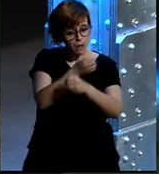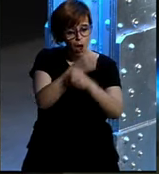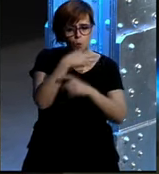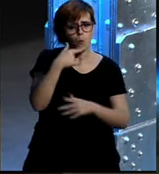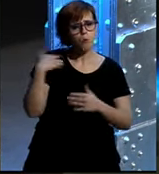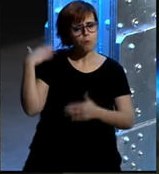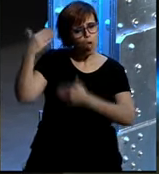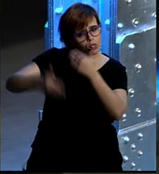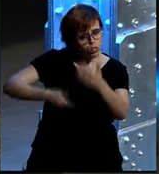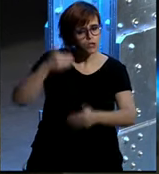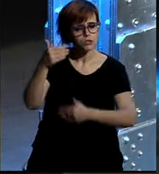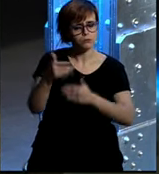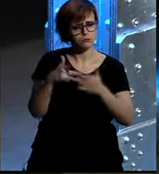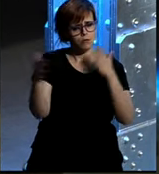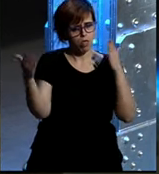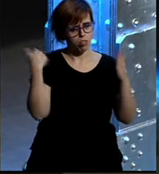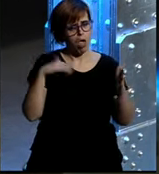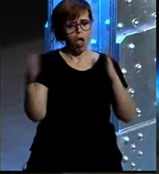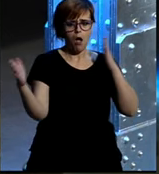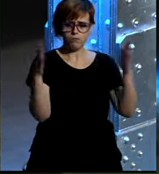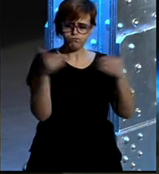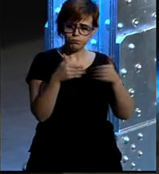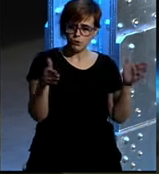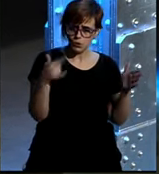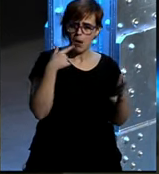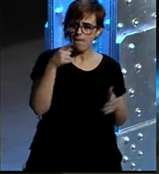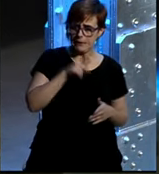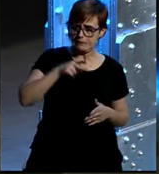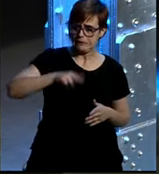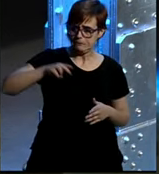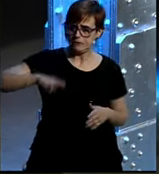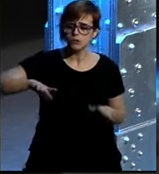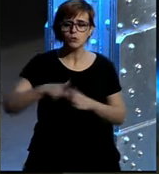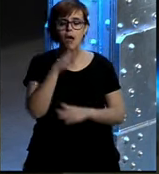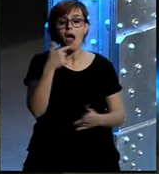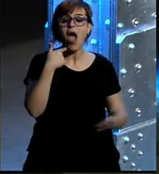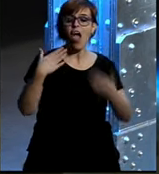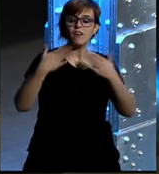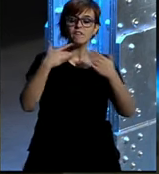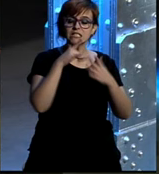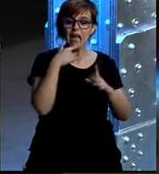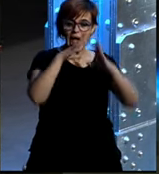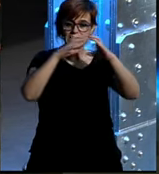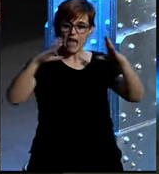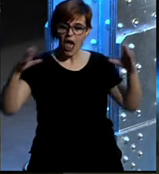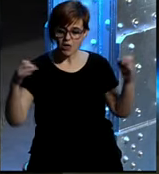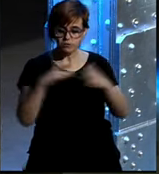proceso que lleva pues un cierto tiempo porque llevaba varios meses me entrevistaron por Skype desde México